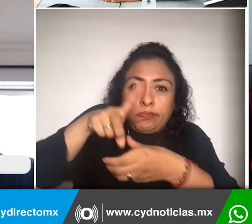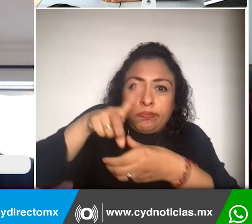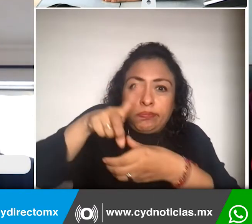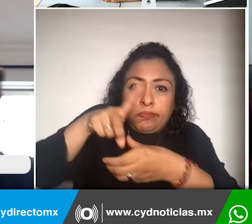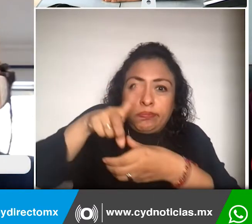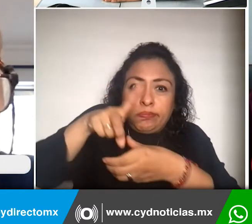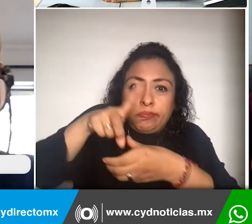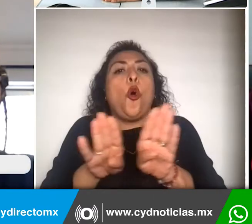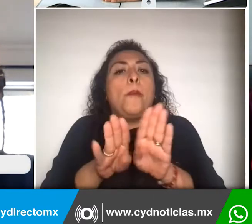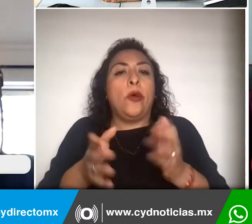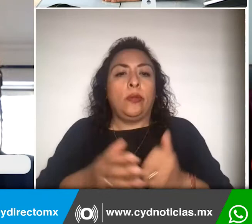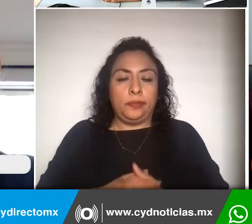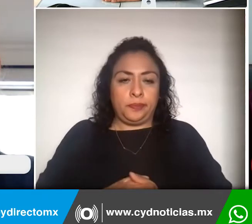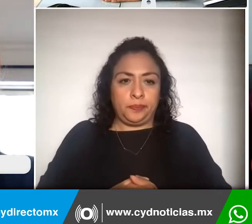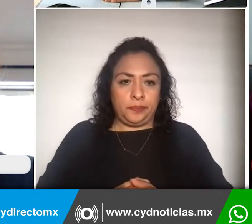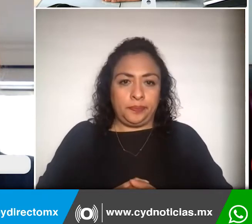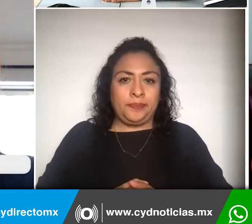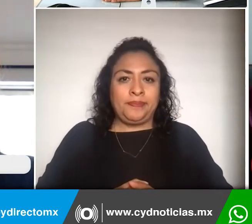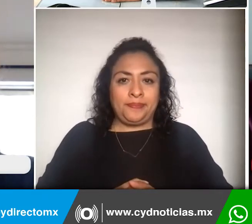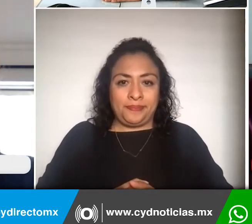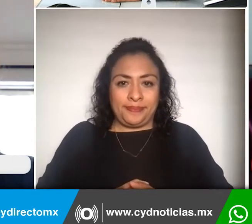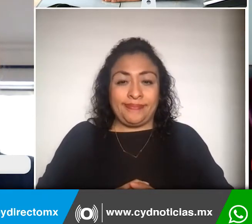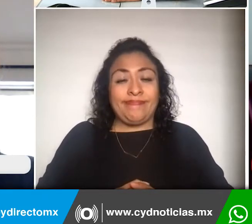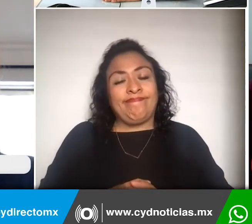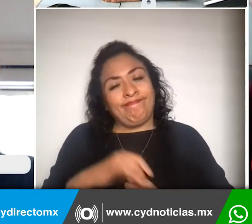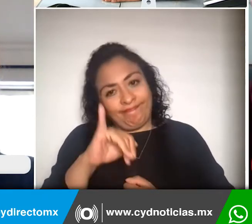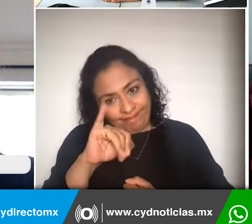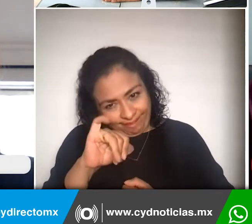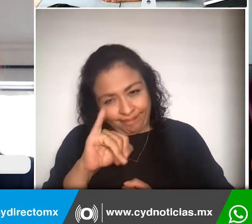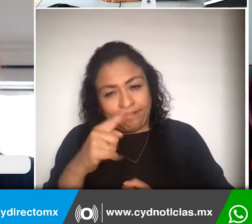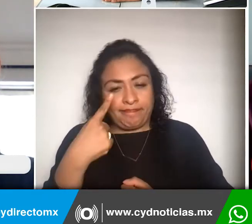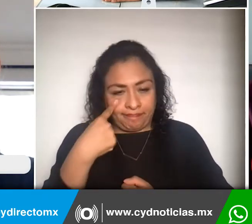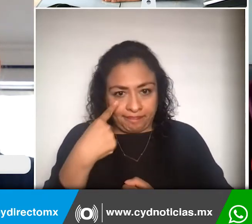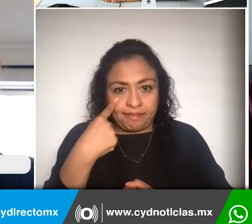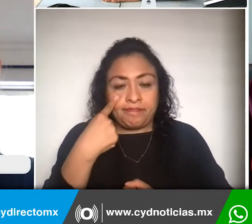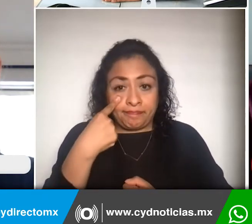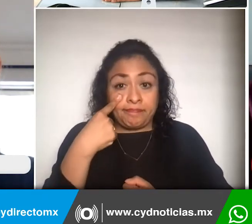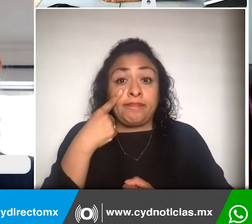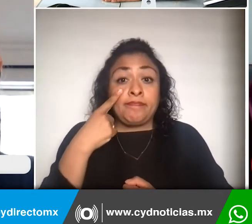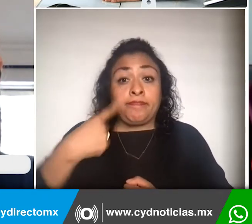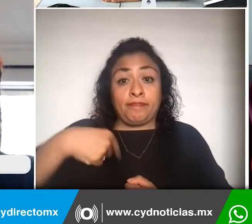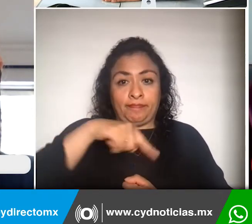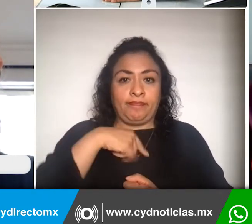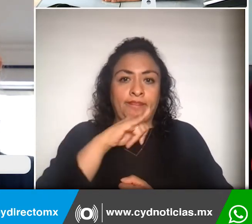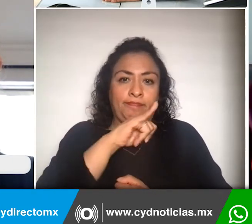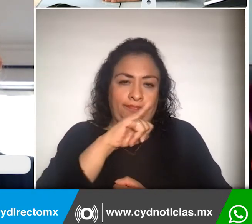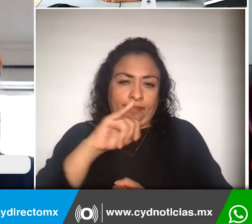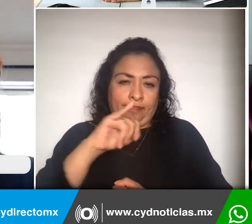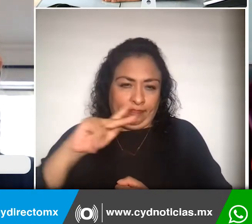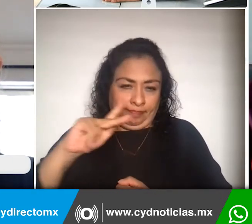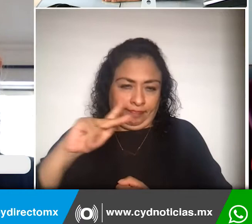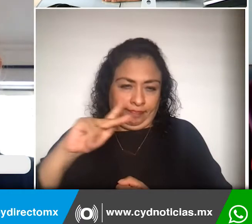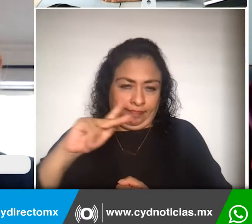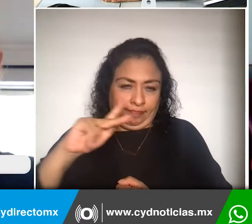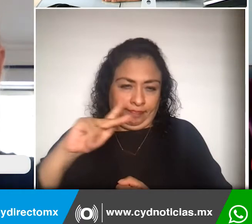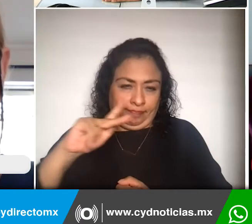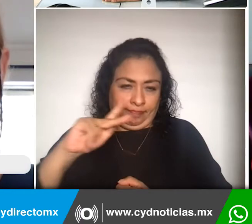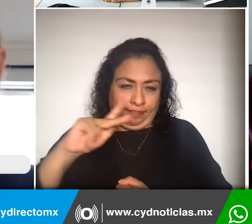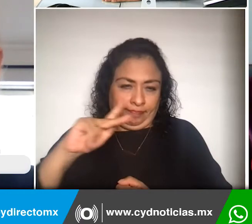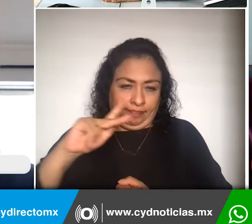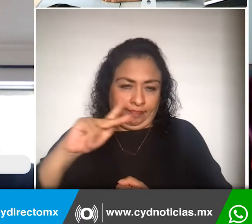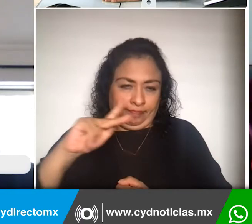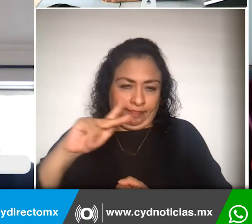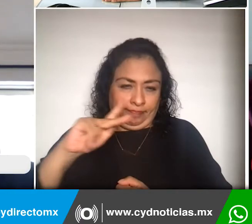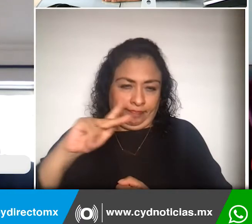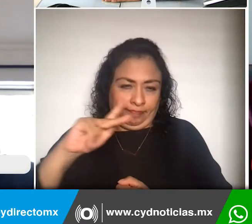Emilio. Sí, pues mira, como ya habíamos comentado, somos una institución de asistencia privada y, bueno,